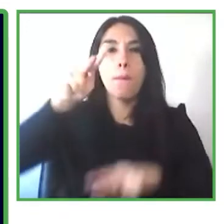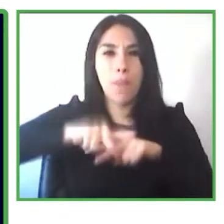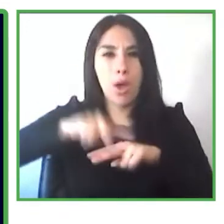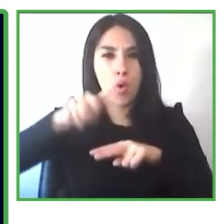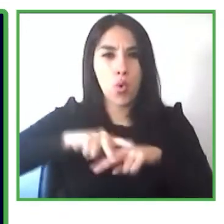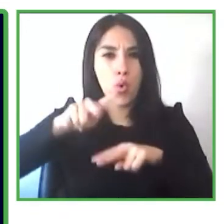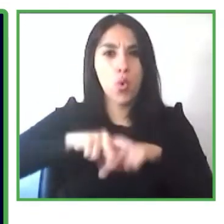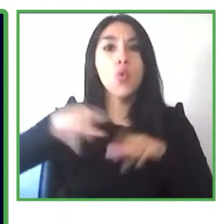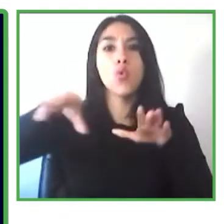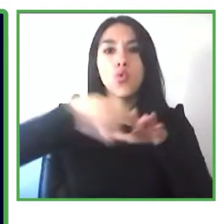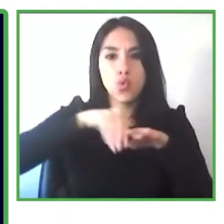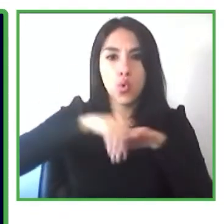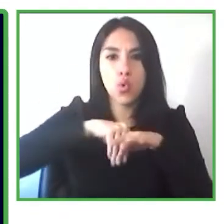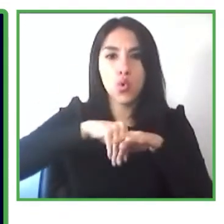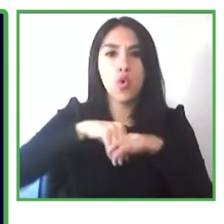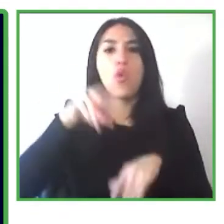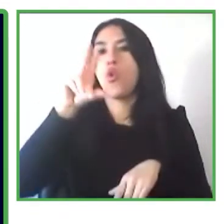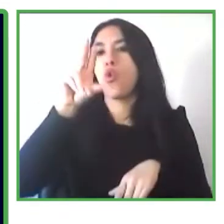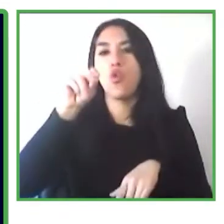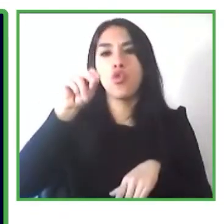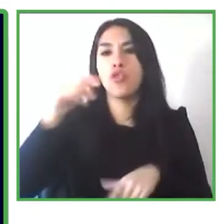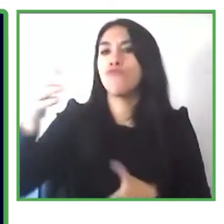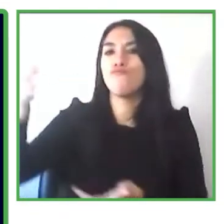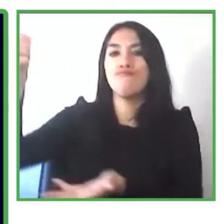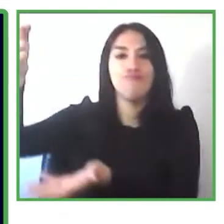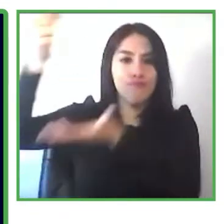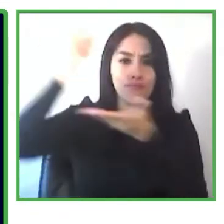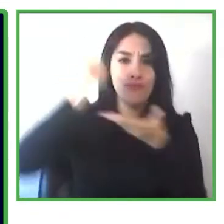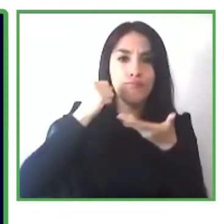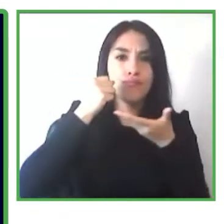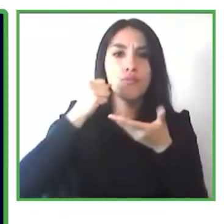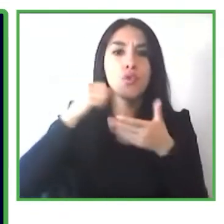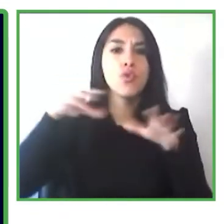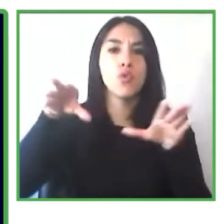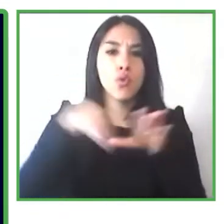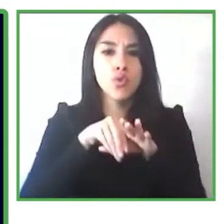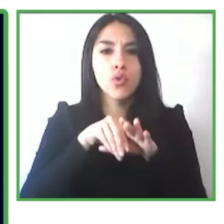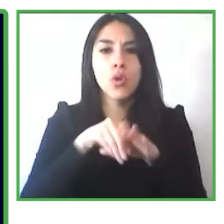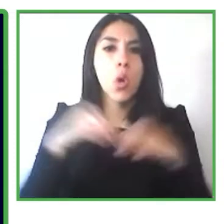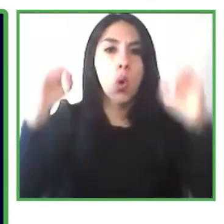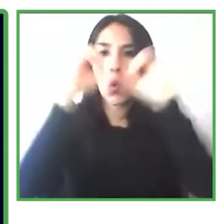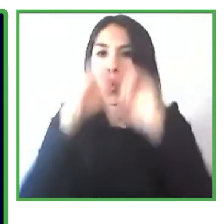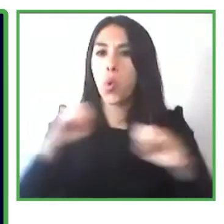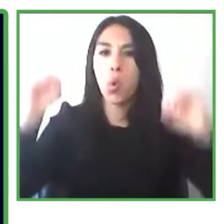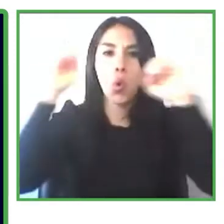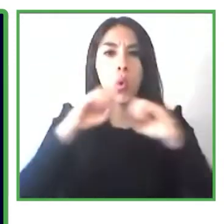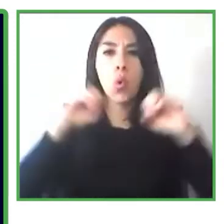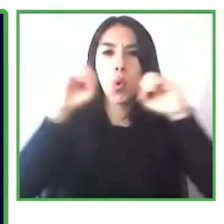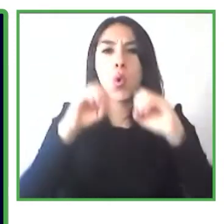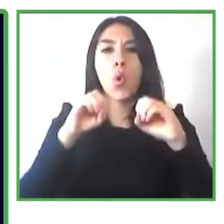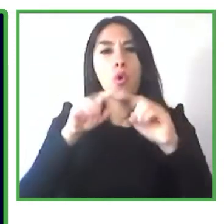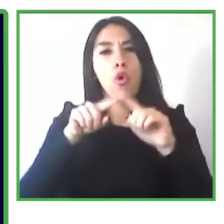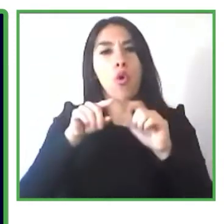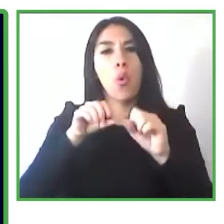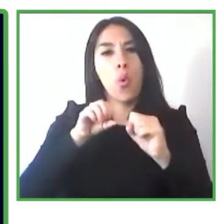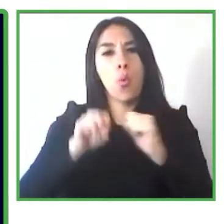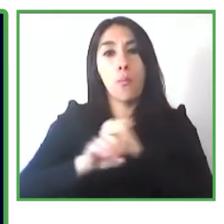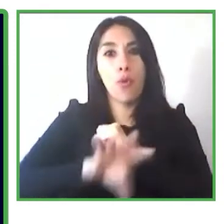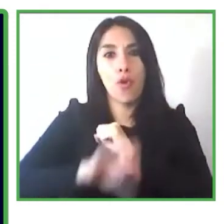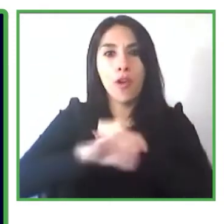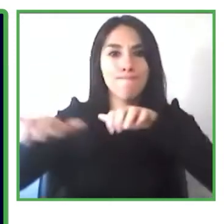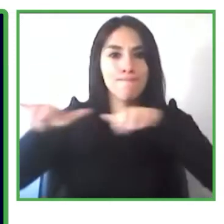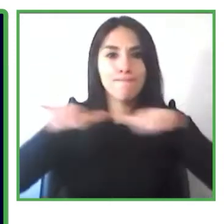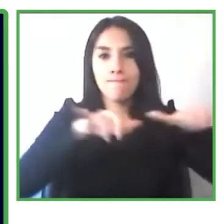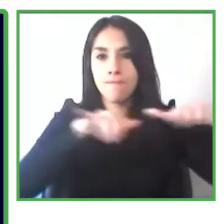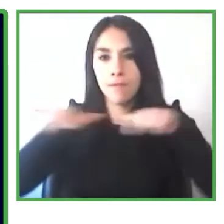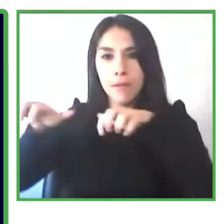cuentan con una plataforma que les permita un retorno de inversión en lo reputacional o económico si bien desde el 2013 existe una